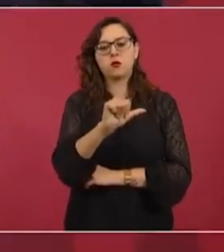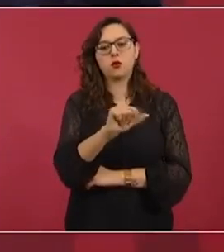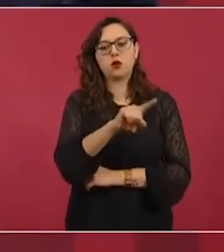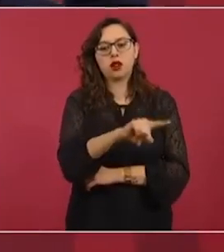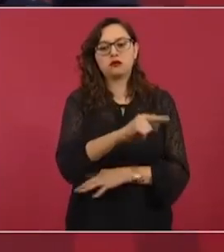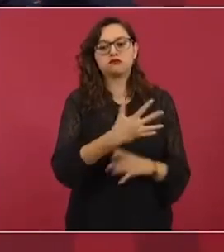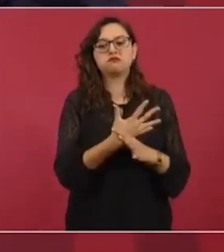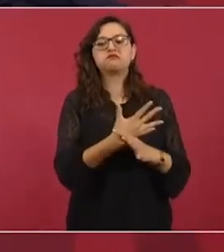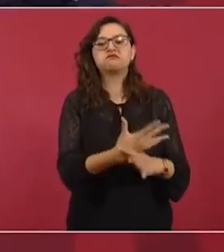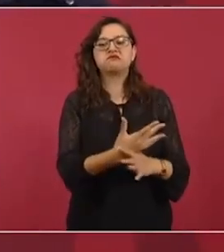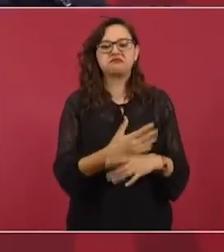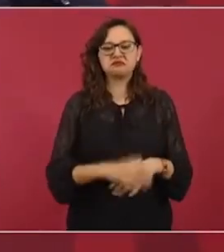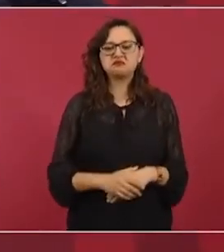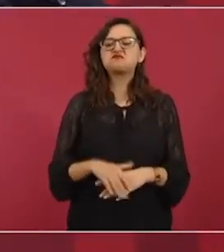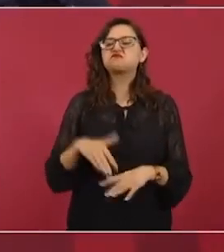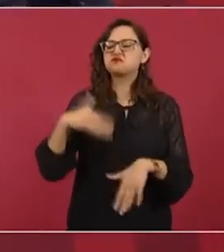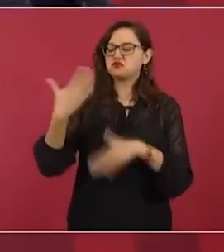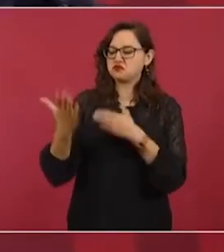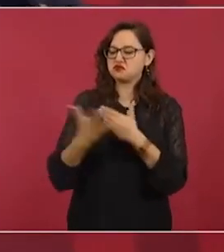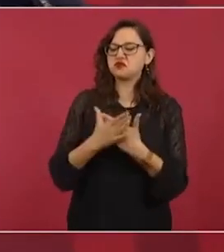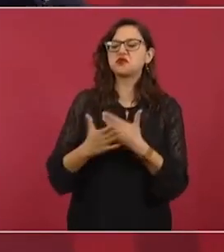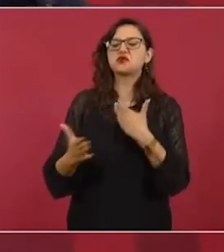dólar en 35 pesos.